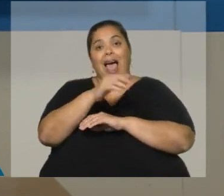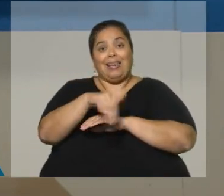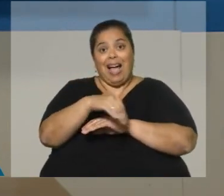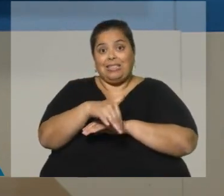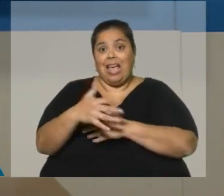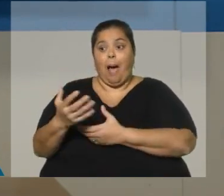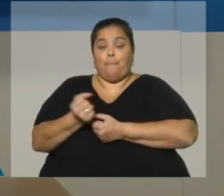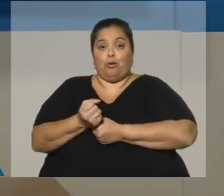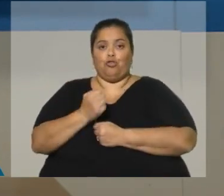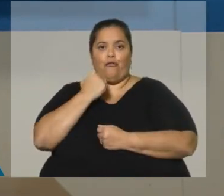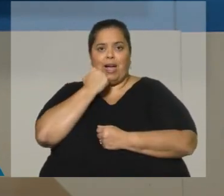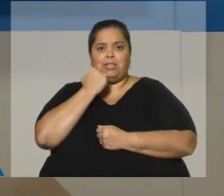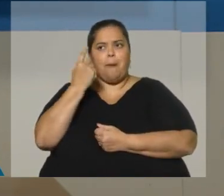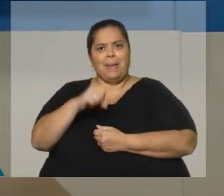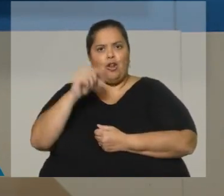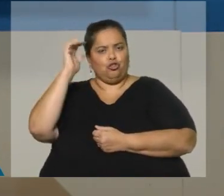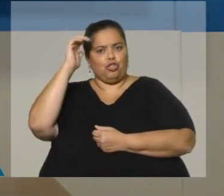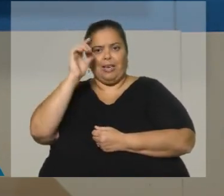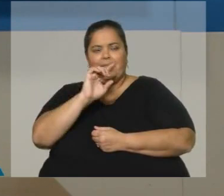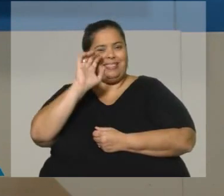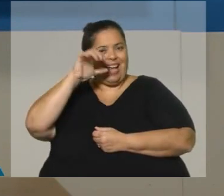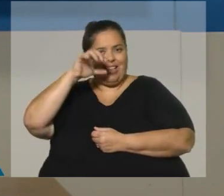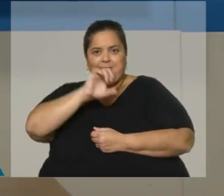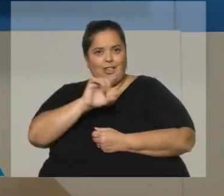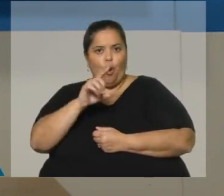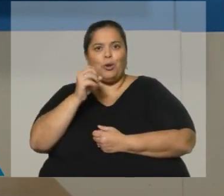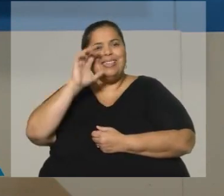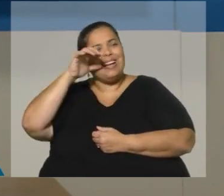Pero no tanto Sanguinetti, que lo enfrentó con la ley de empresas públicas.